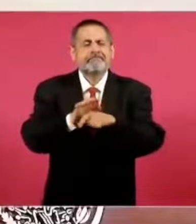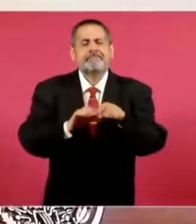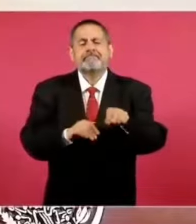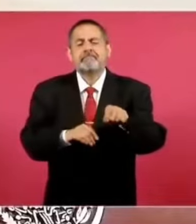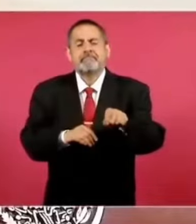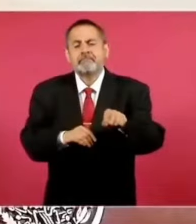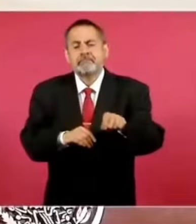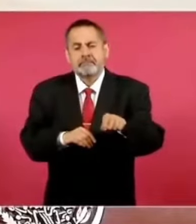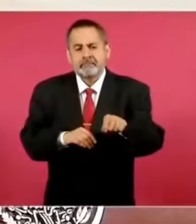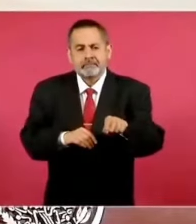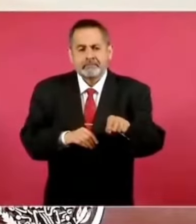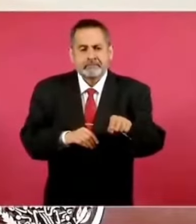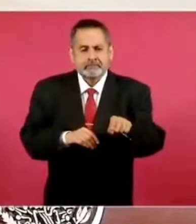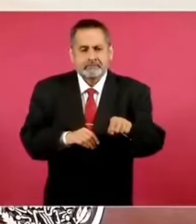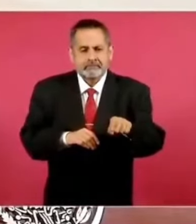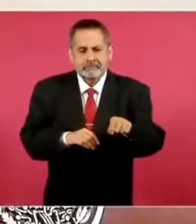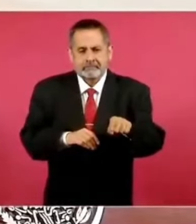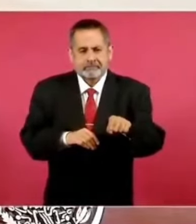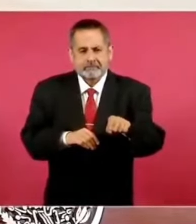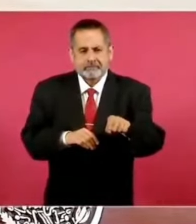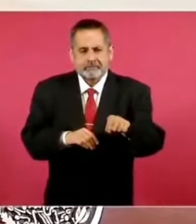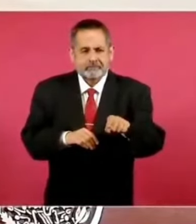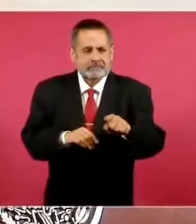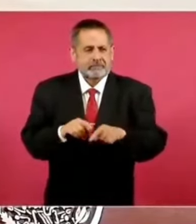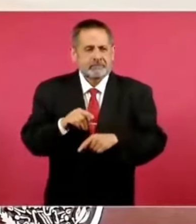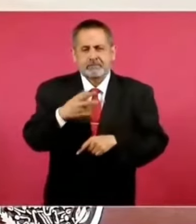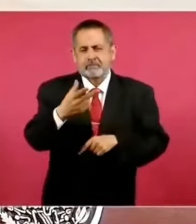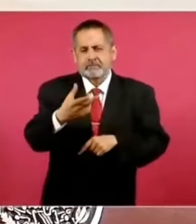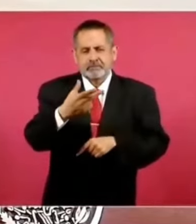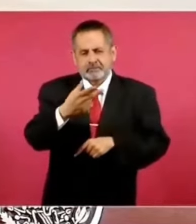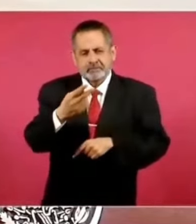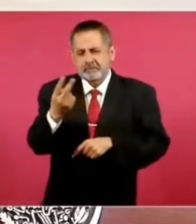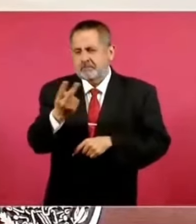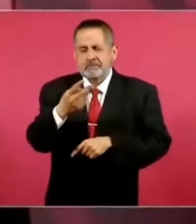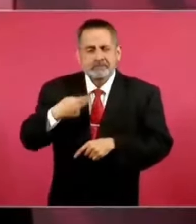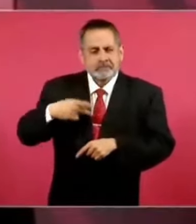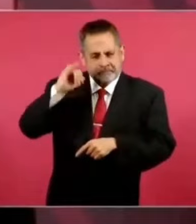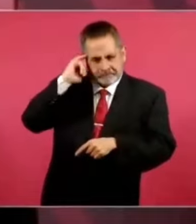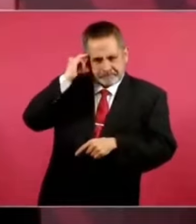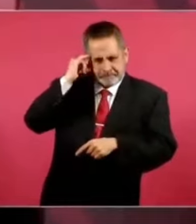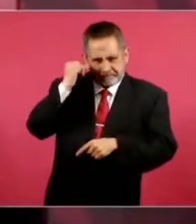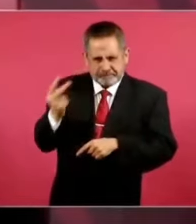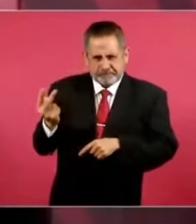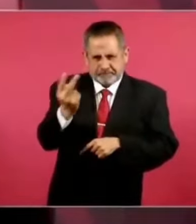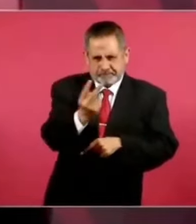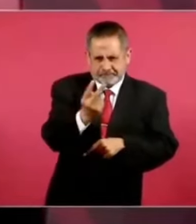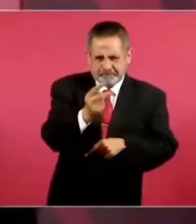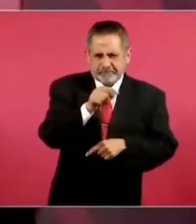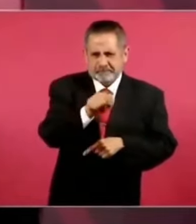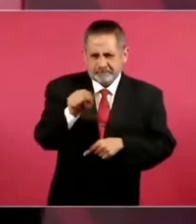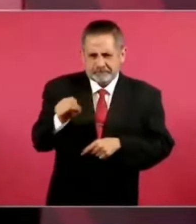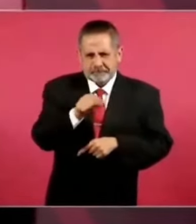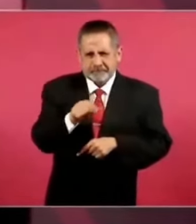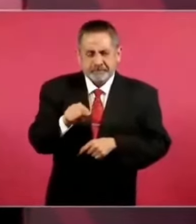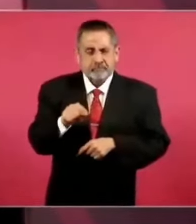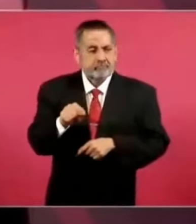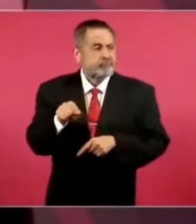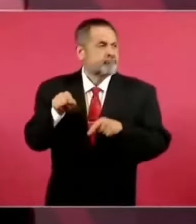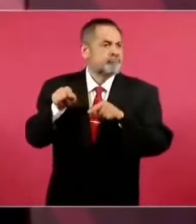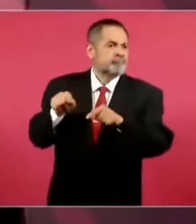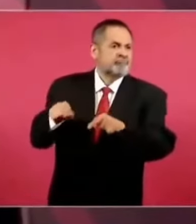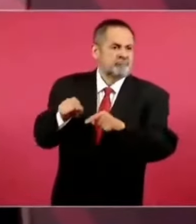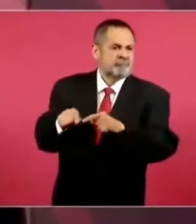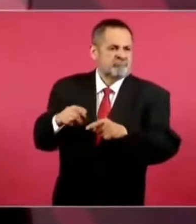a unos indígenas los presentan como